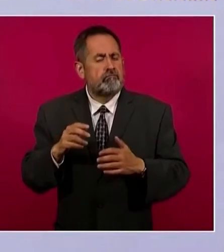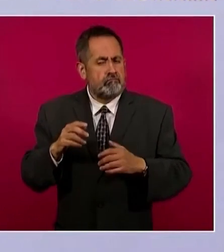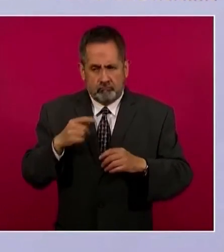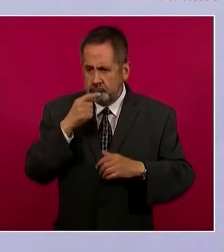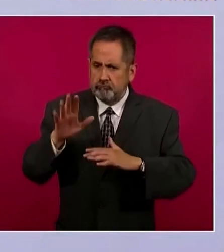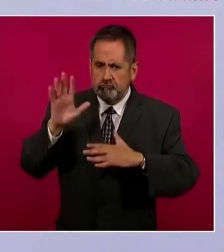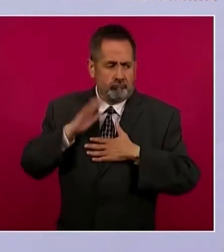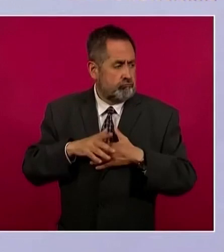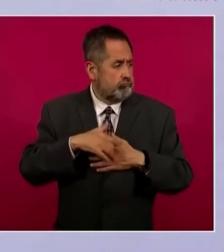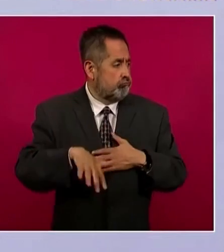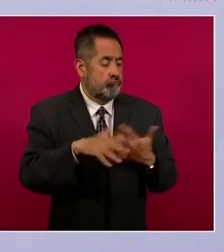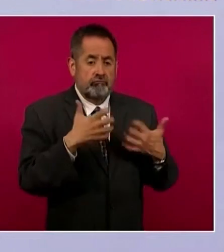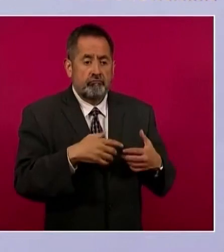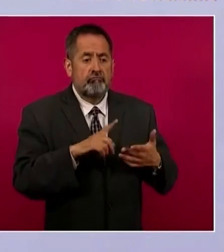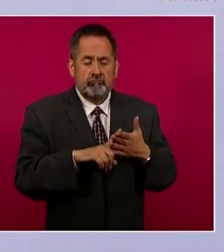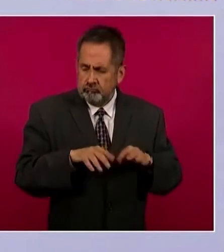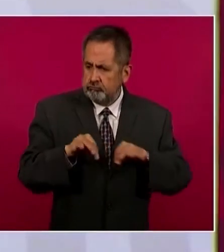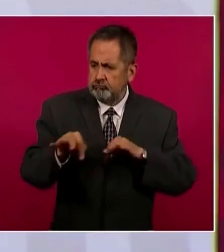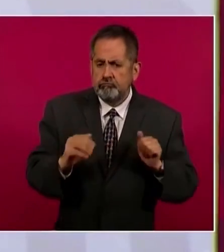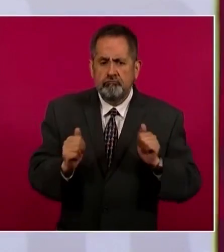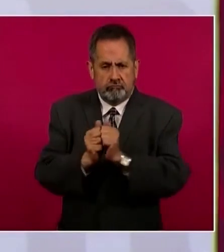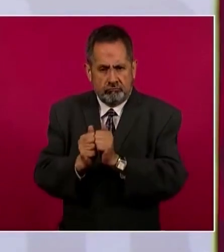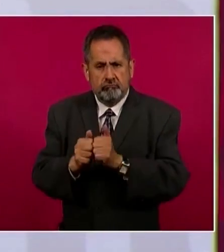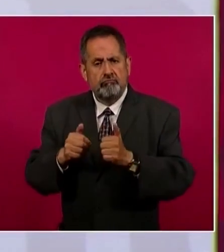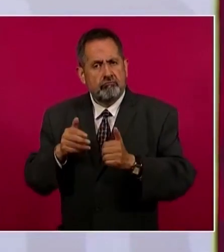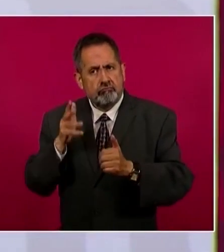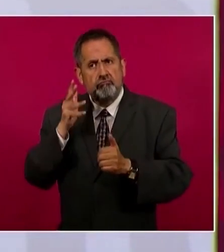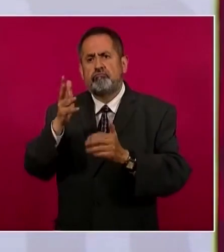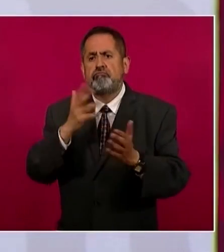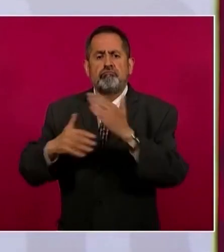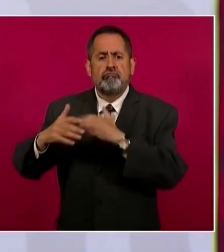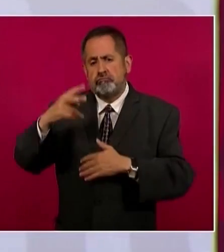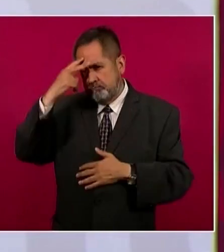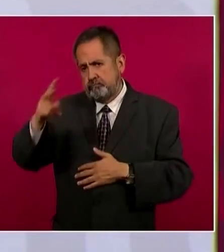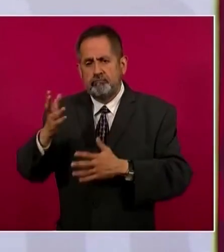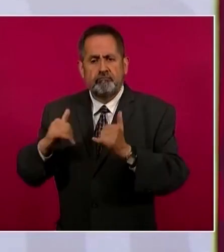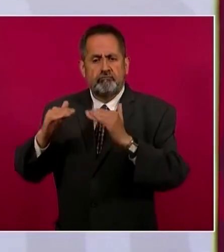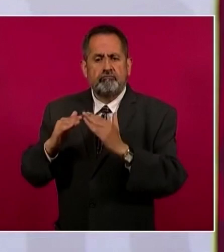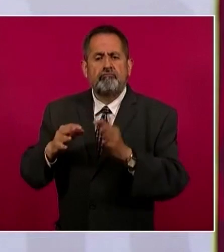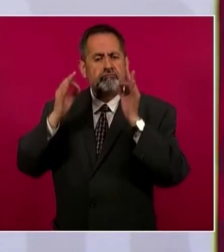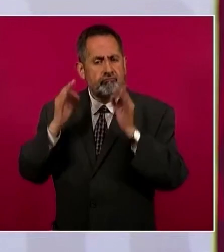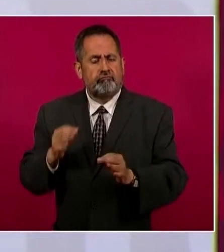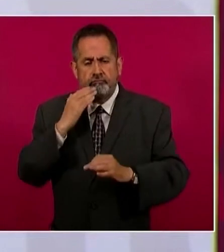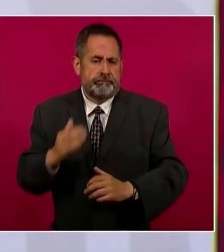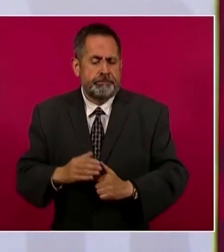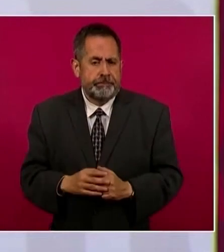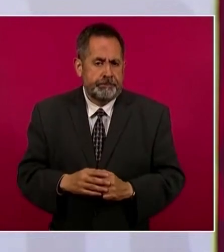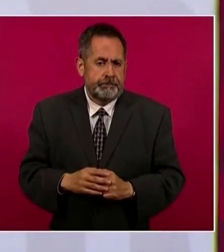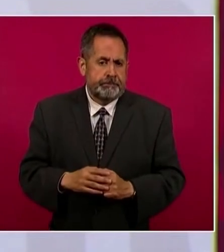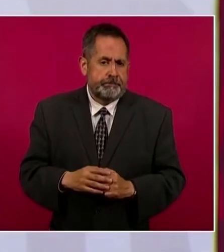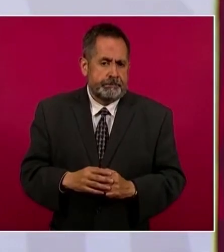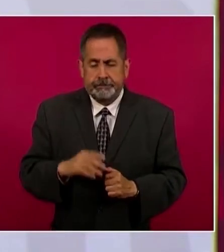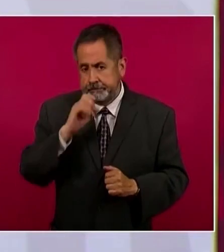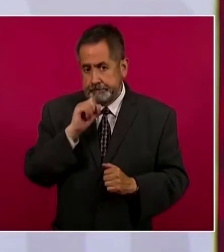el sector empresarial estará trabajando para tener un México con vivienda digna. En ese sentido, también